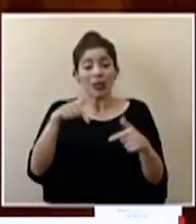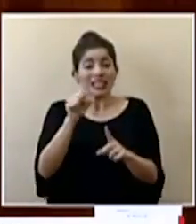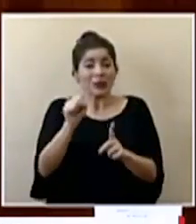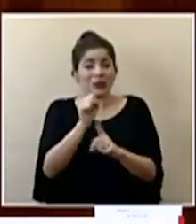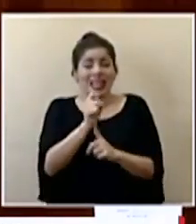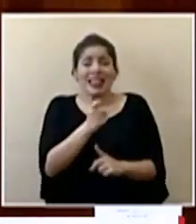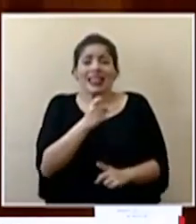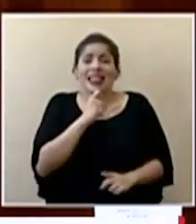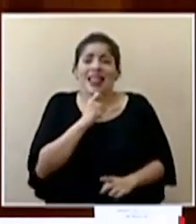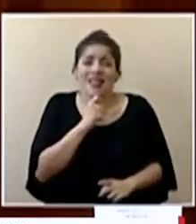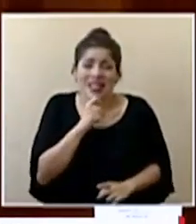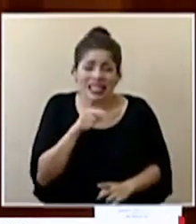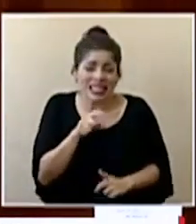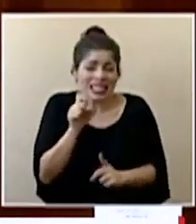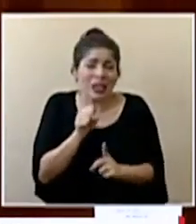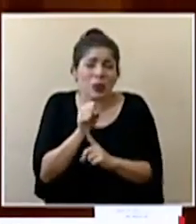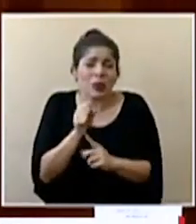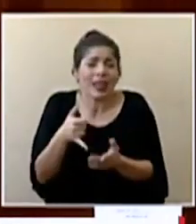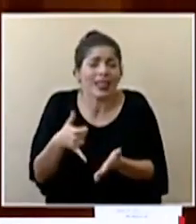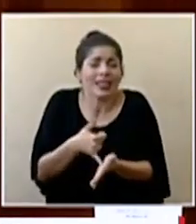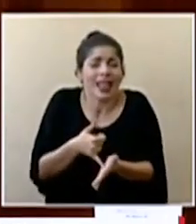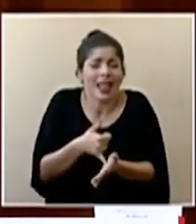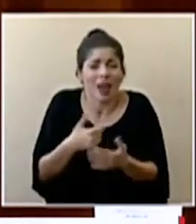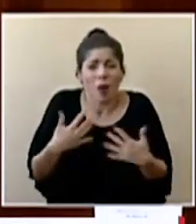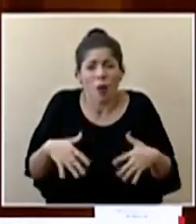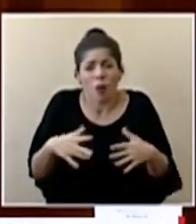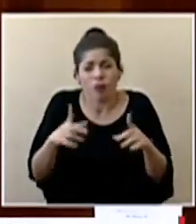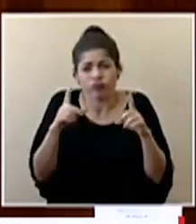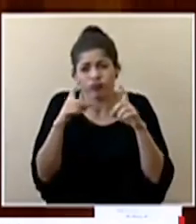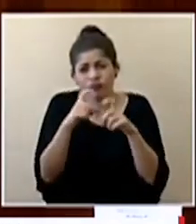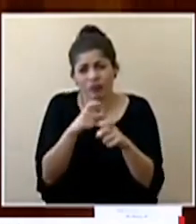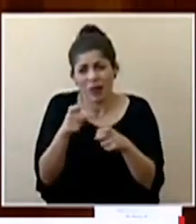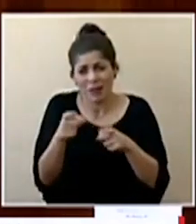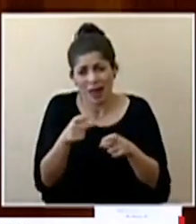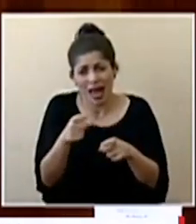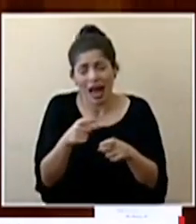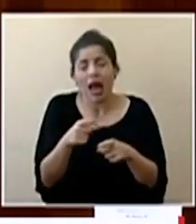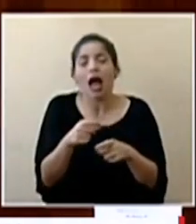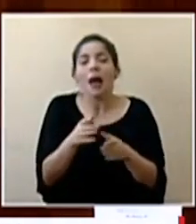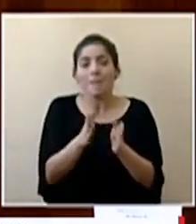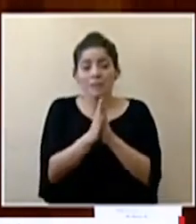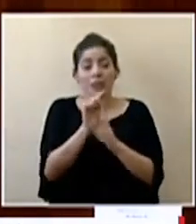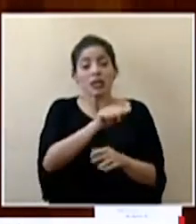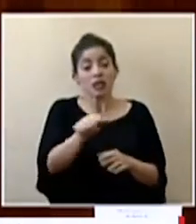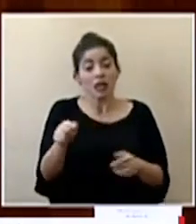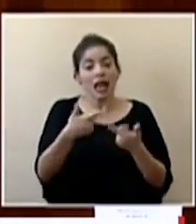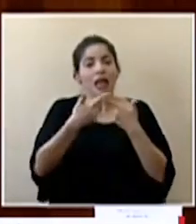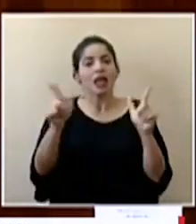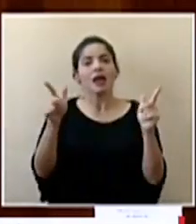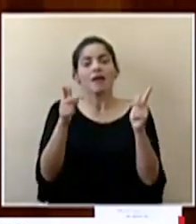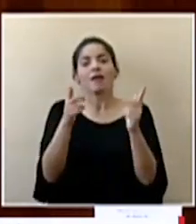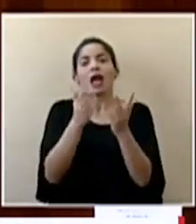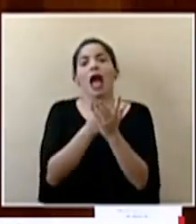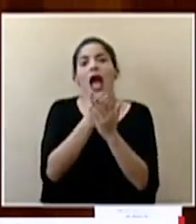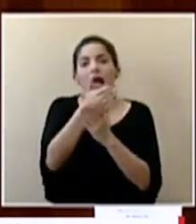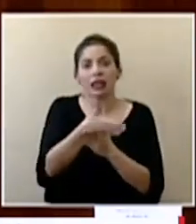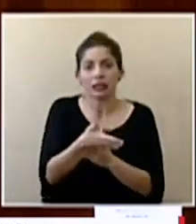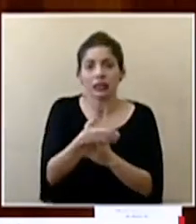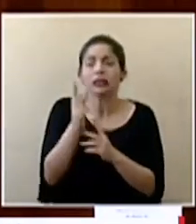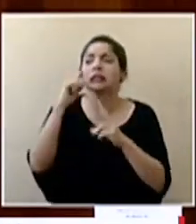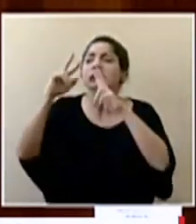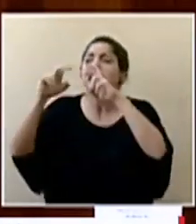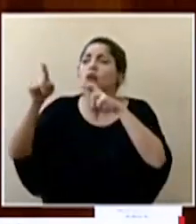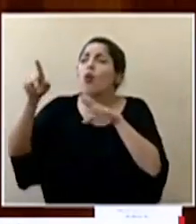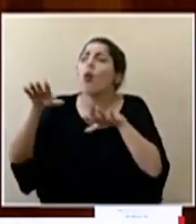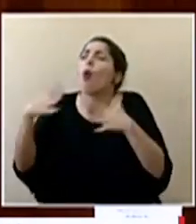difícil en esta situación tan delicada y tan compleja de manejar que podamos tener acceso a cómo es que se hacen